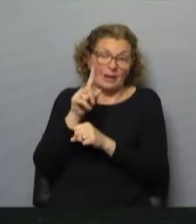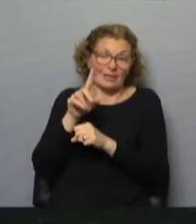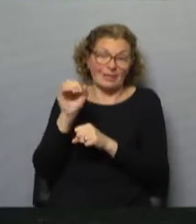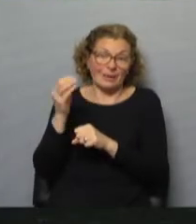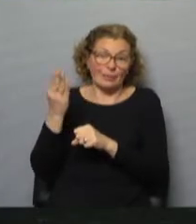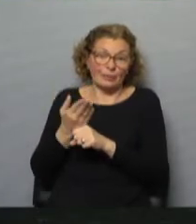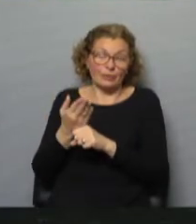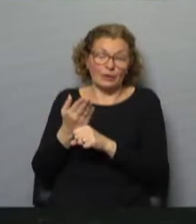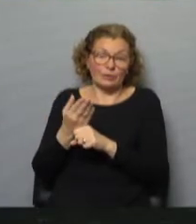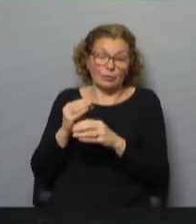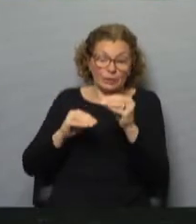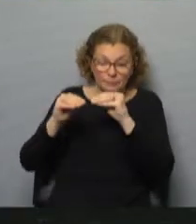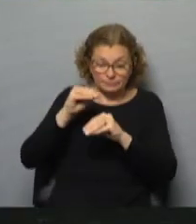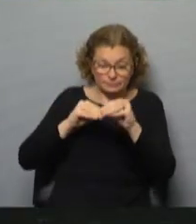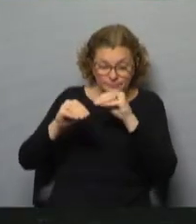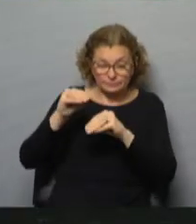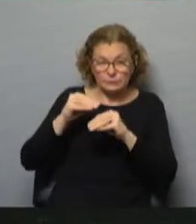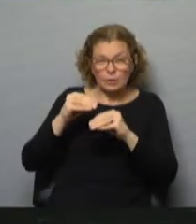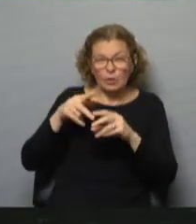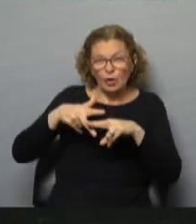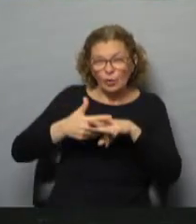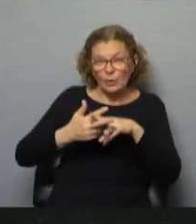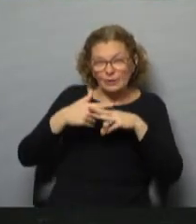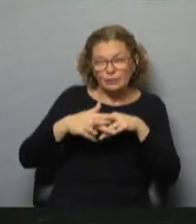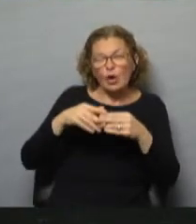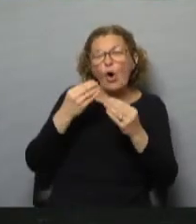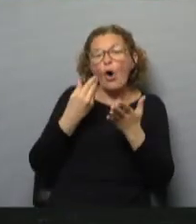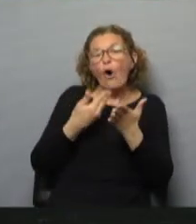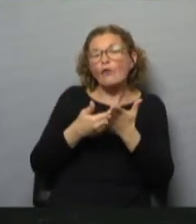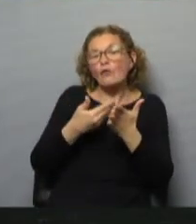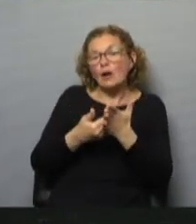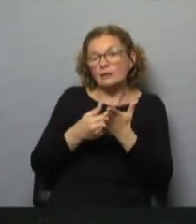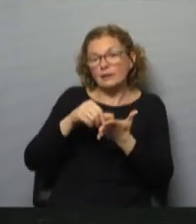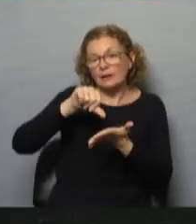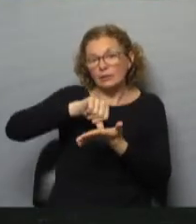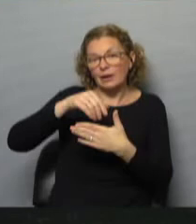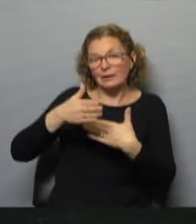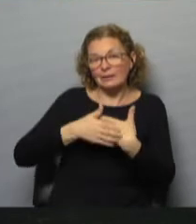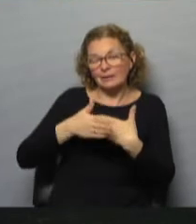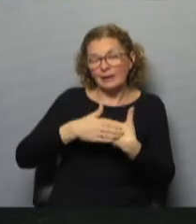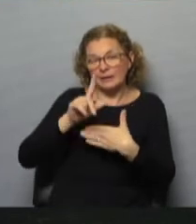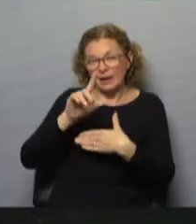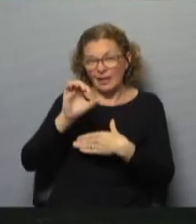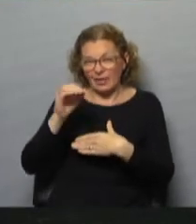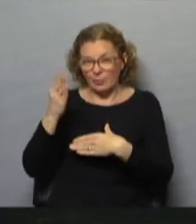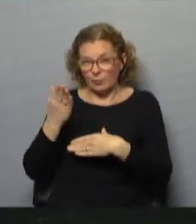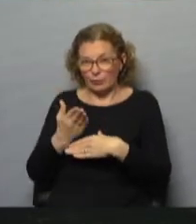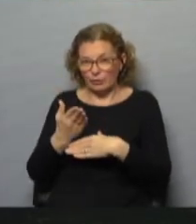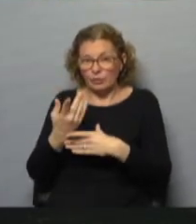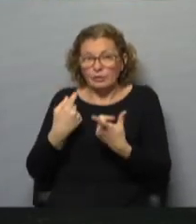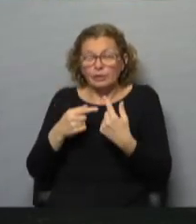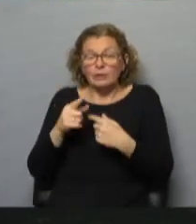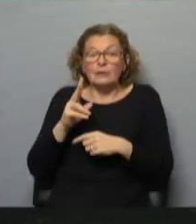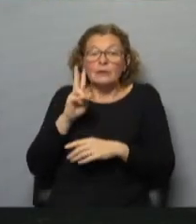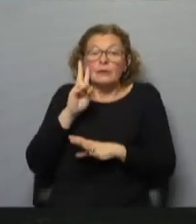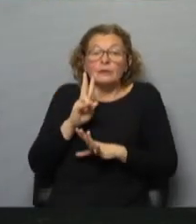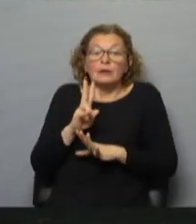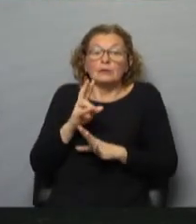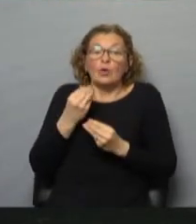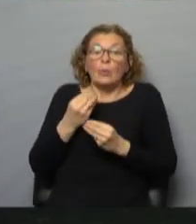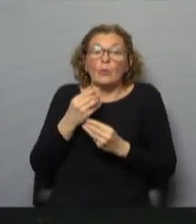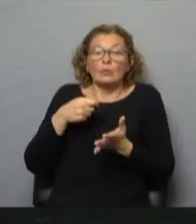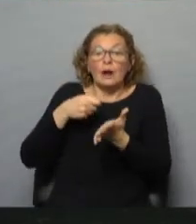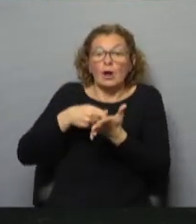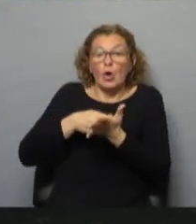están en reparación, en mantenimiento o faltan en la ciudad cerca del 10%. Así que se está intentando hacer una